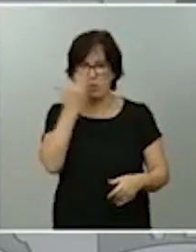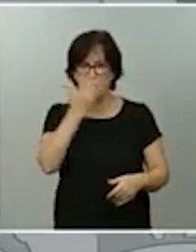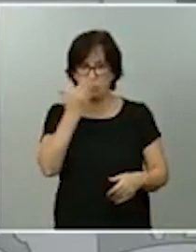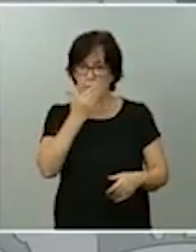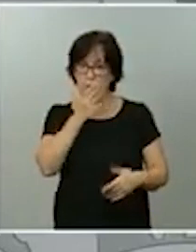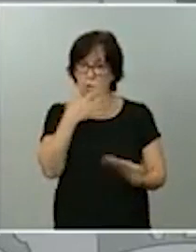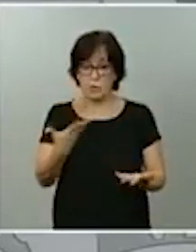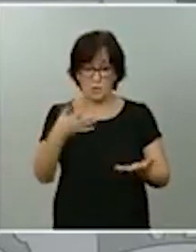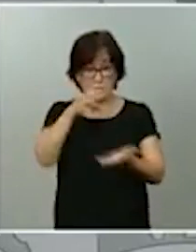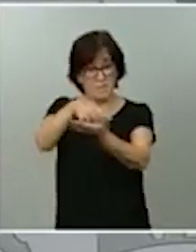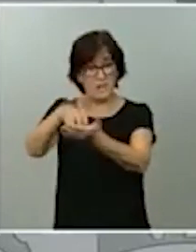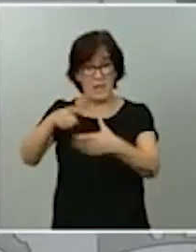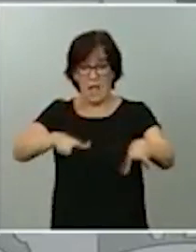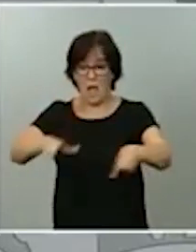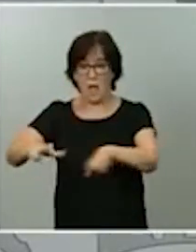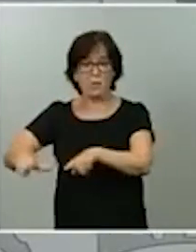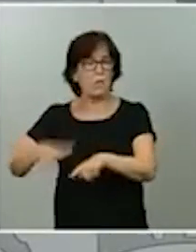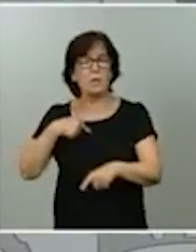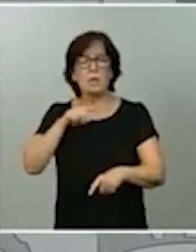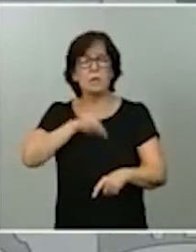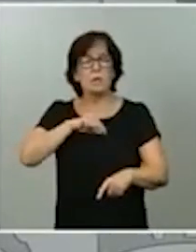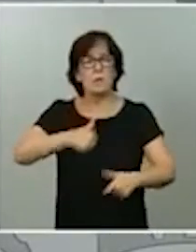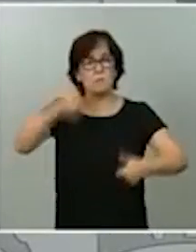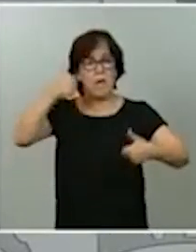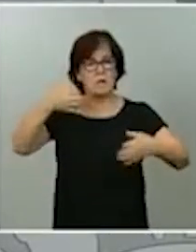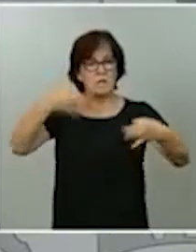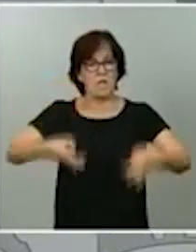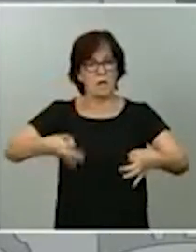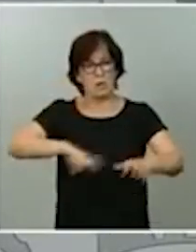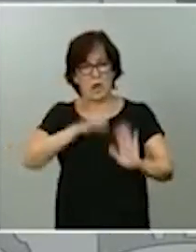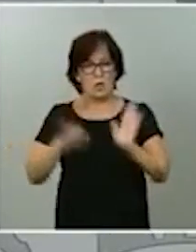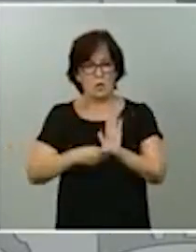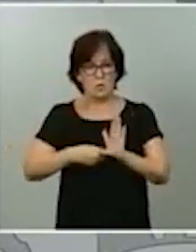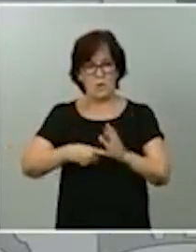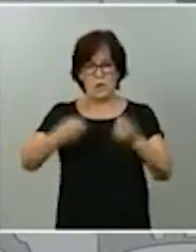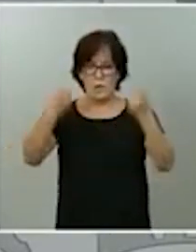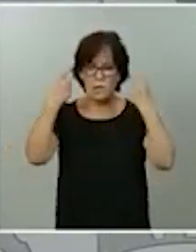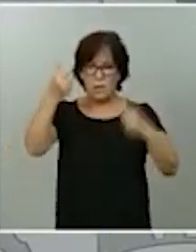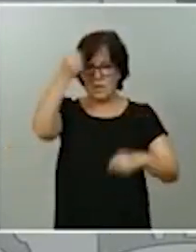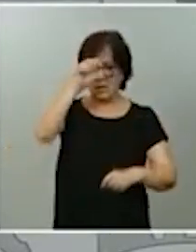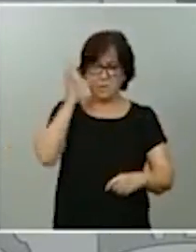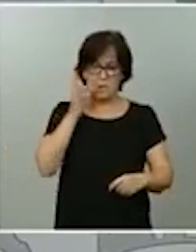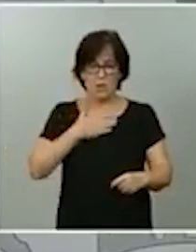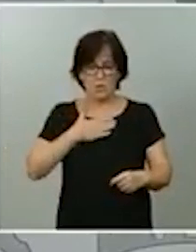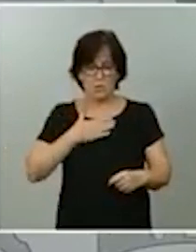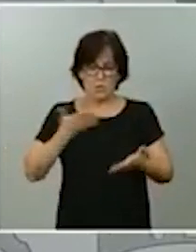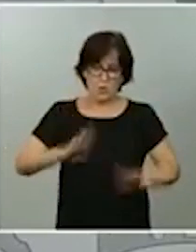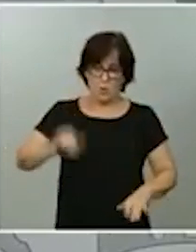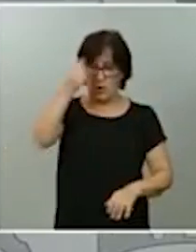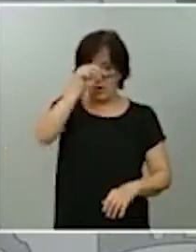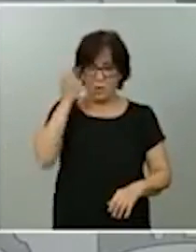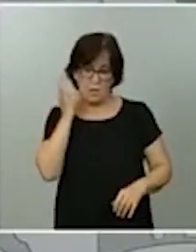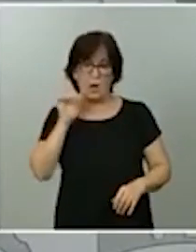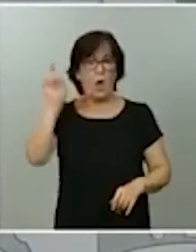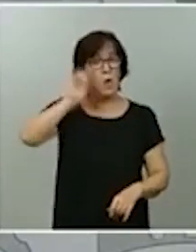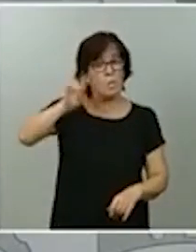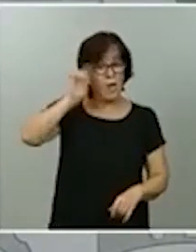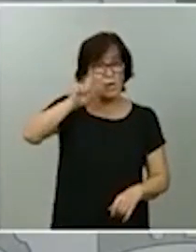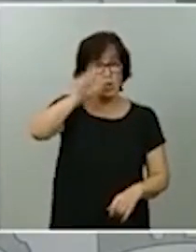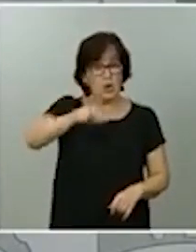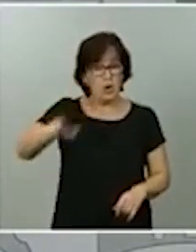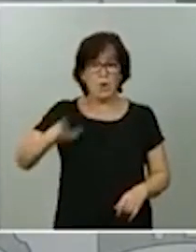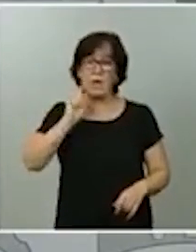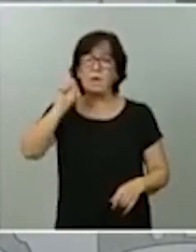que todos queremos, que es la máxima seguridad de los alumnos, de las alumnas, de nuestros hijos, de nuestras hijas, de los profesores y también de todos los